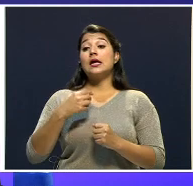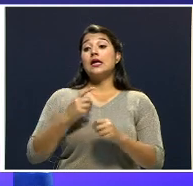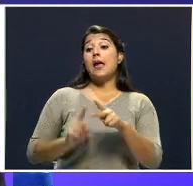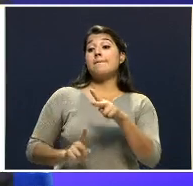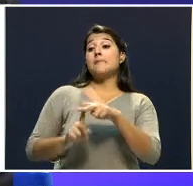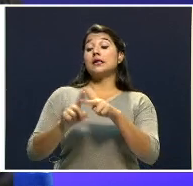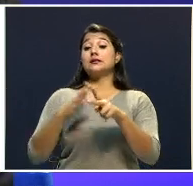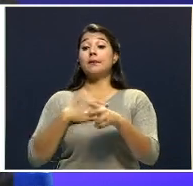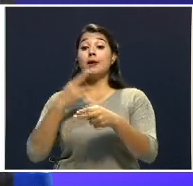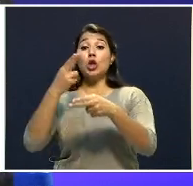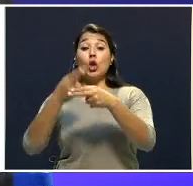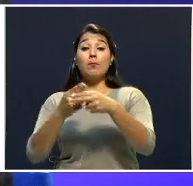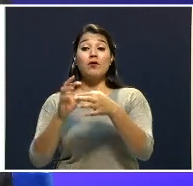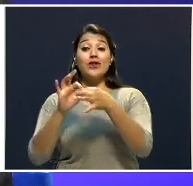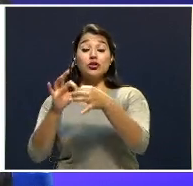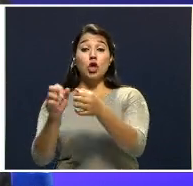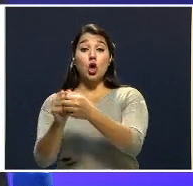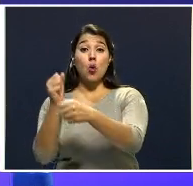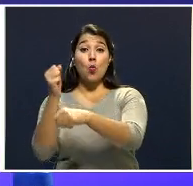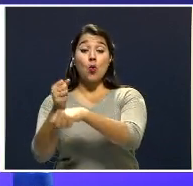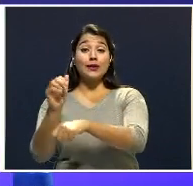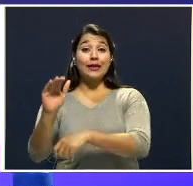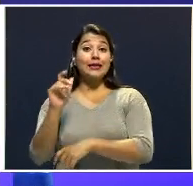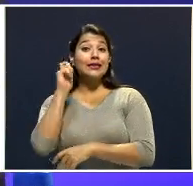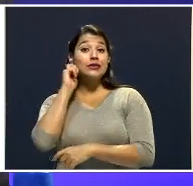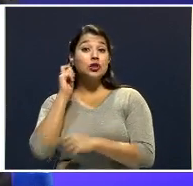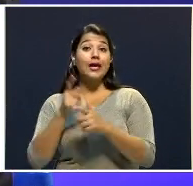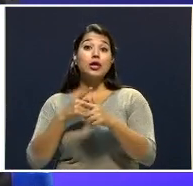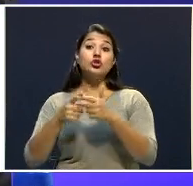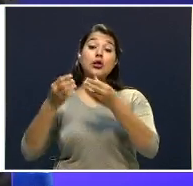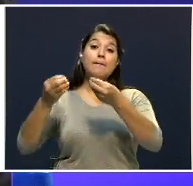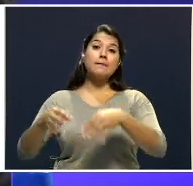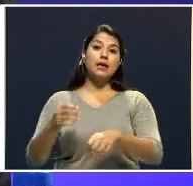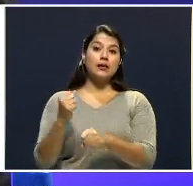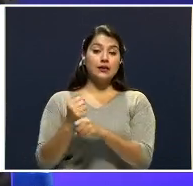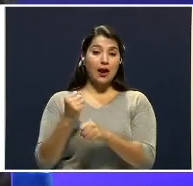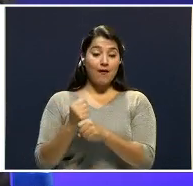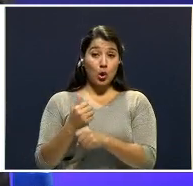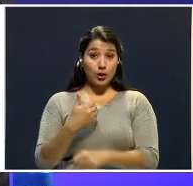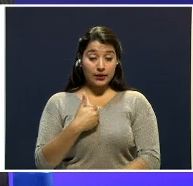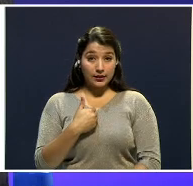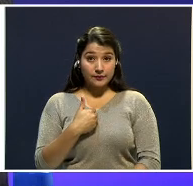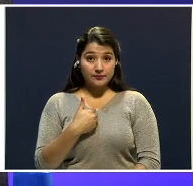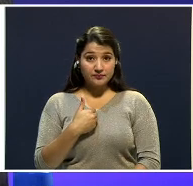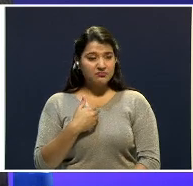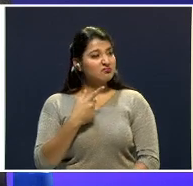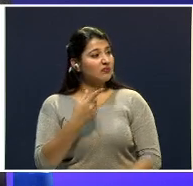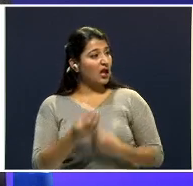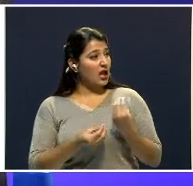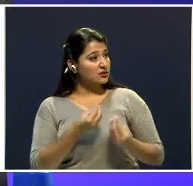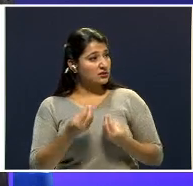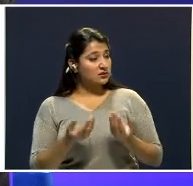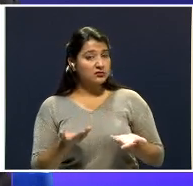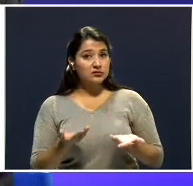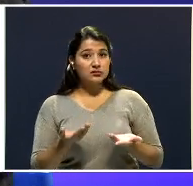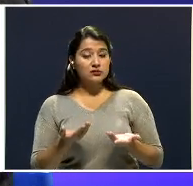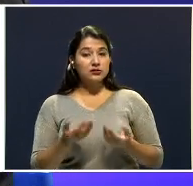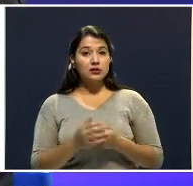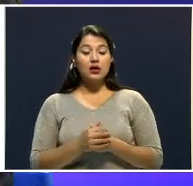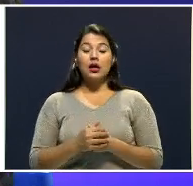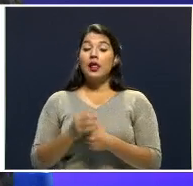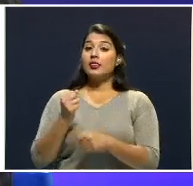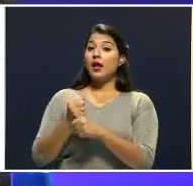relacionado con el homicidio, él pierde el trabajo que tiene. ¿A qué se dedica? Se dedica